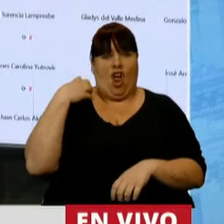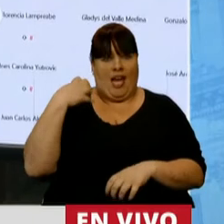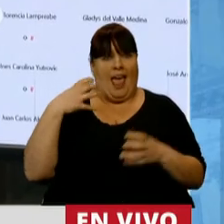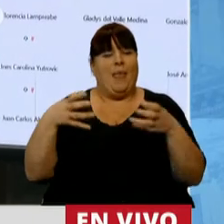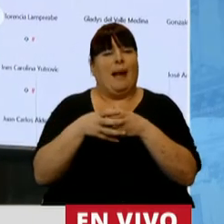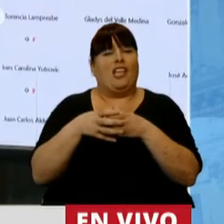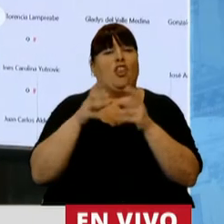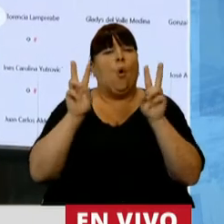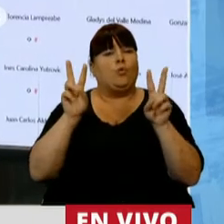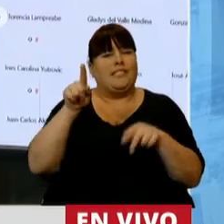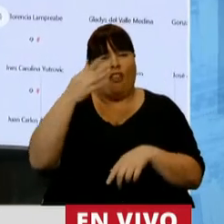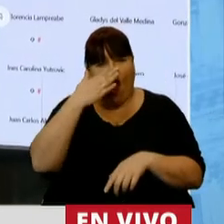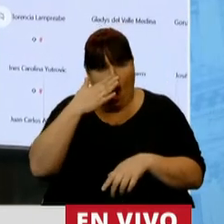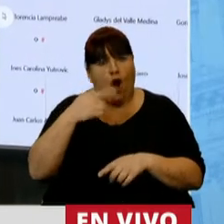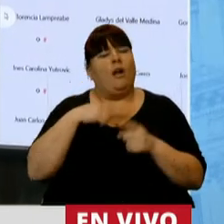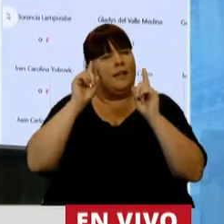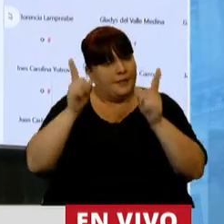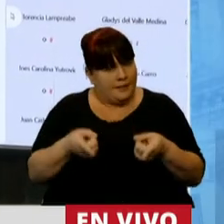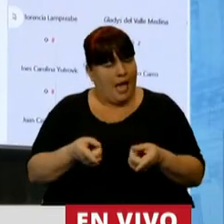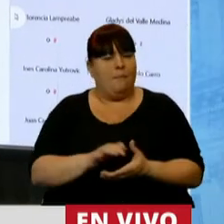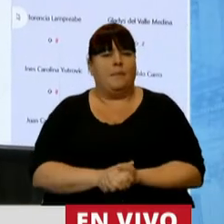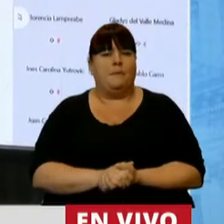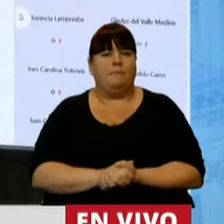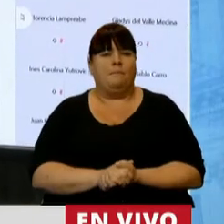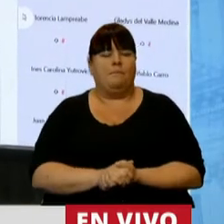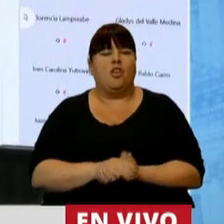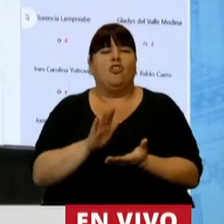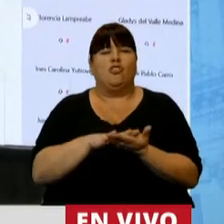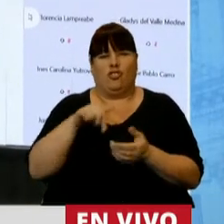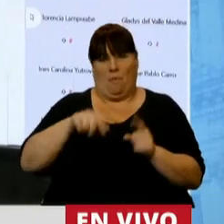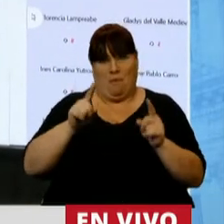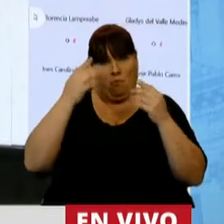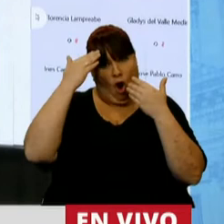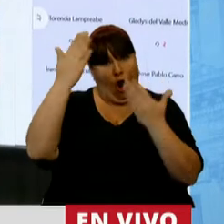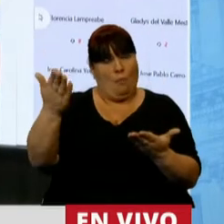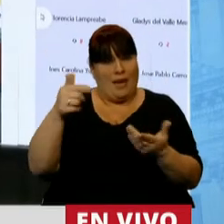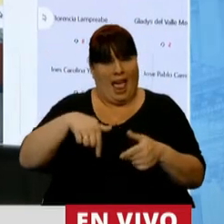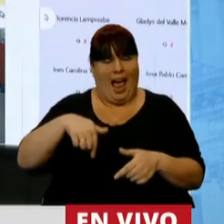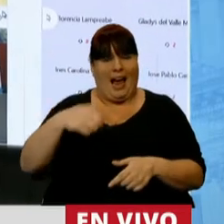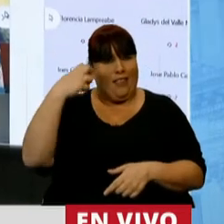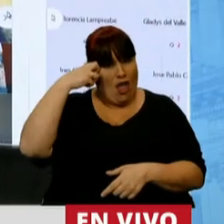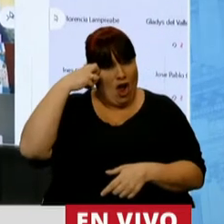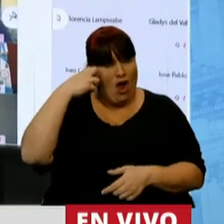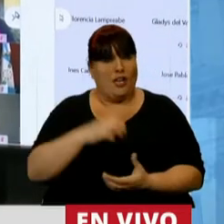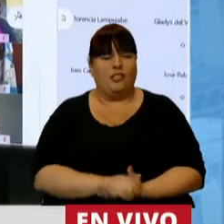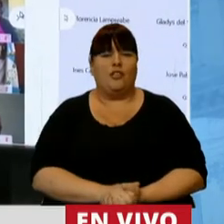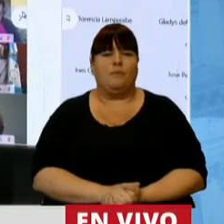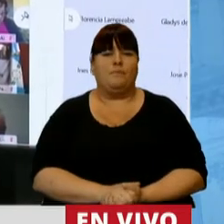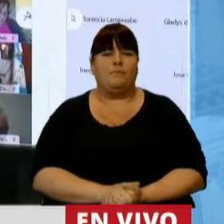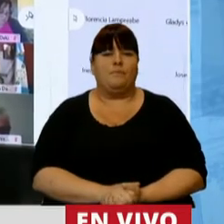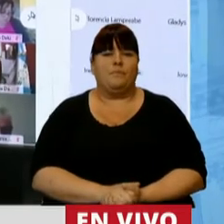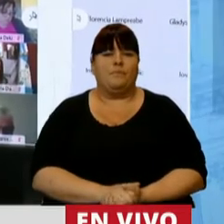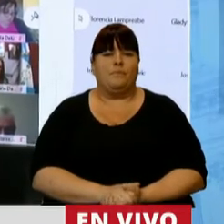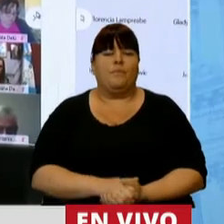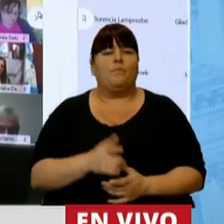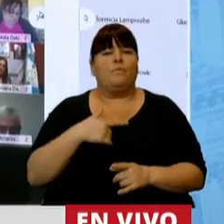del Partido Justicialista de Córdoba, ratifico en el marco de este homenaje aquí hoy en el Congreso, este